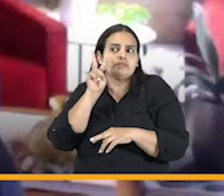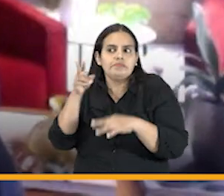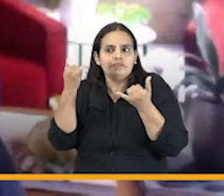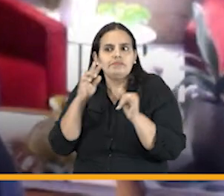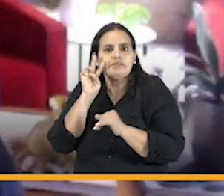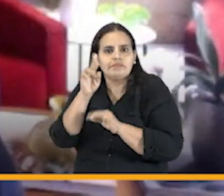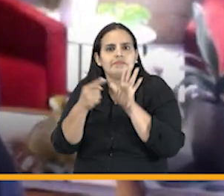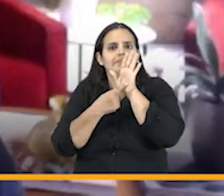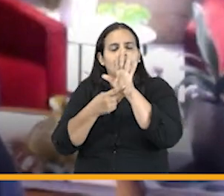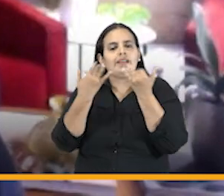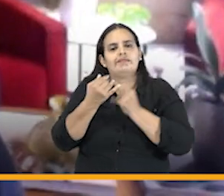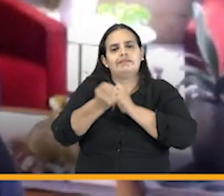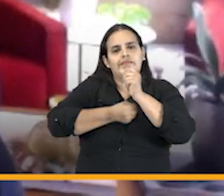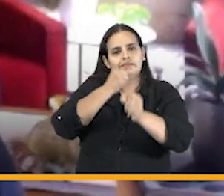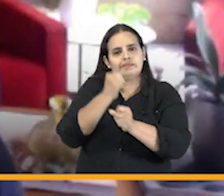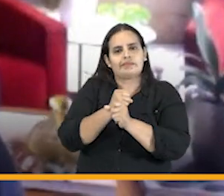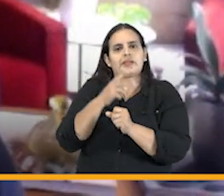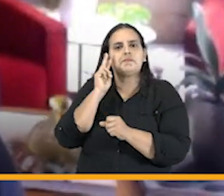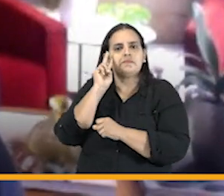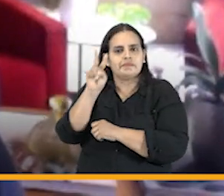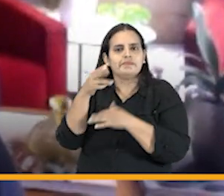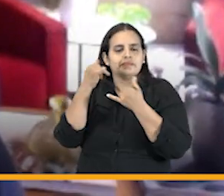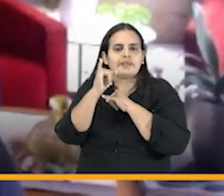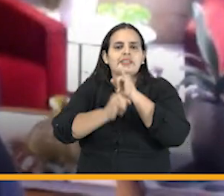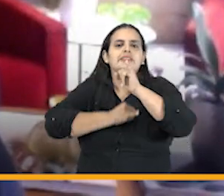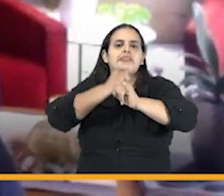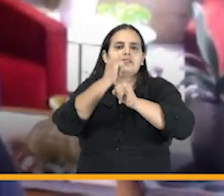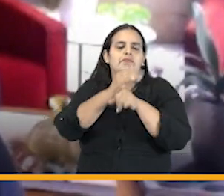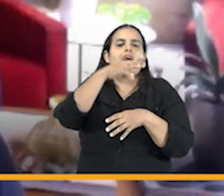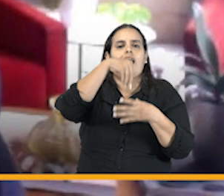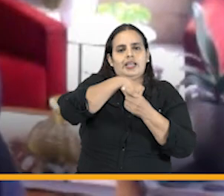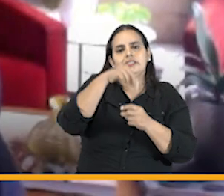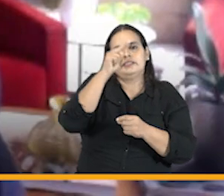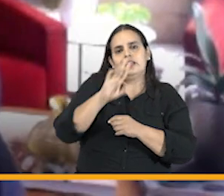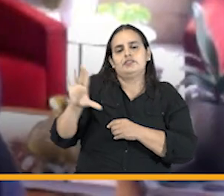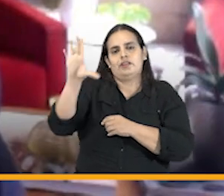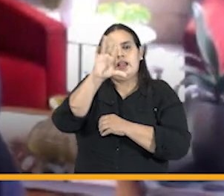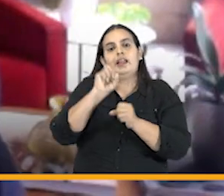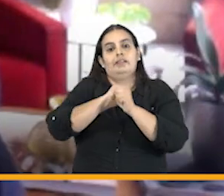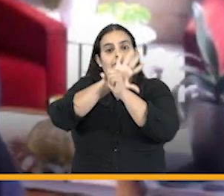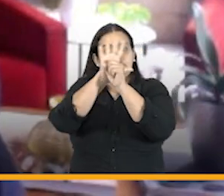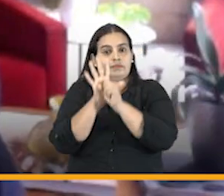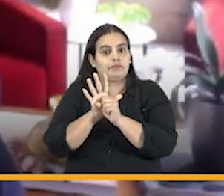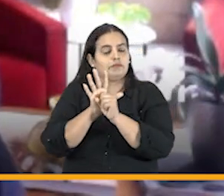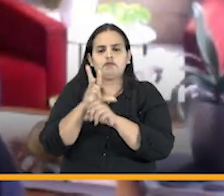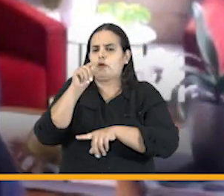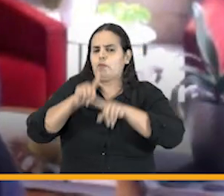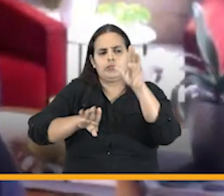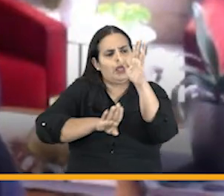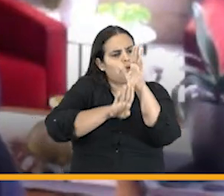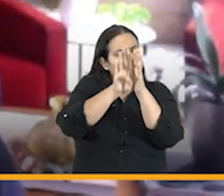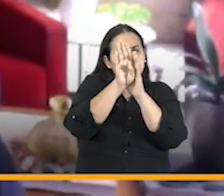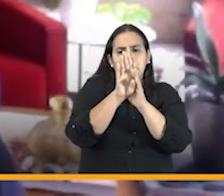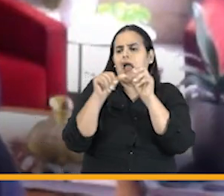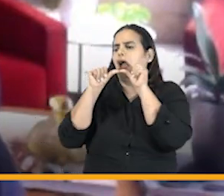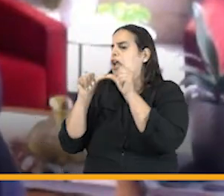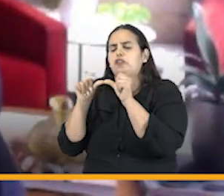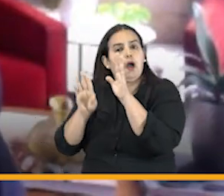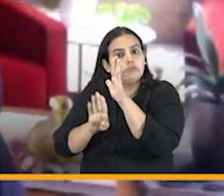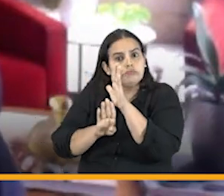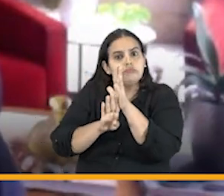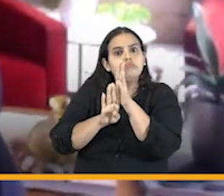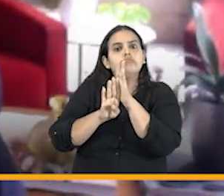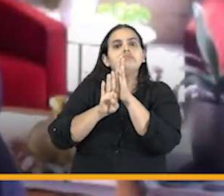empezando a ver este año tanto en internacional como en lo nacional la pandemia no detuvo a la agencia la pandemia